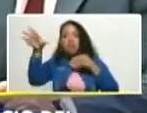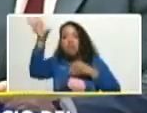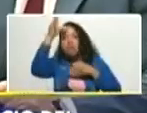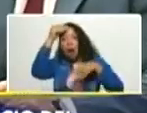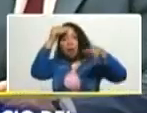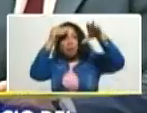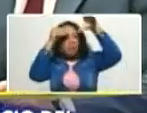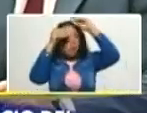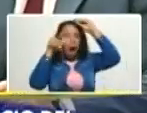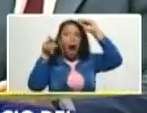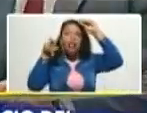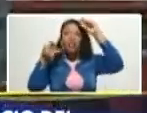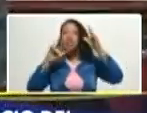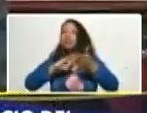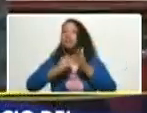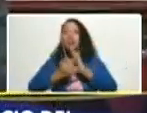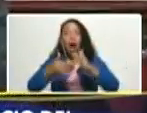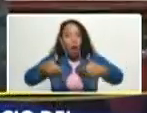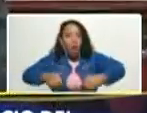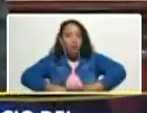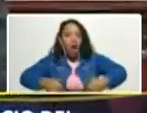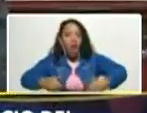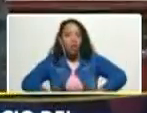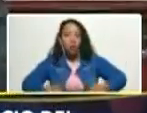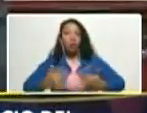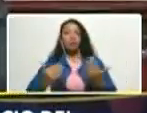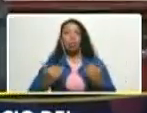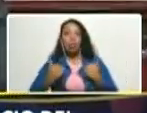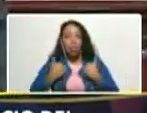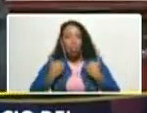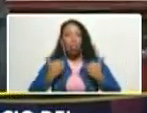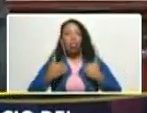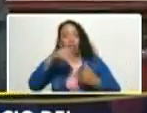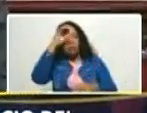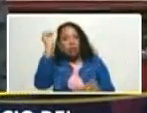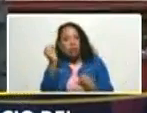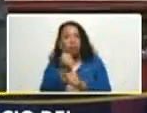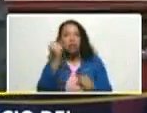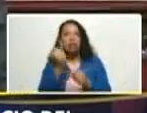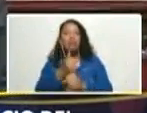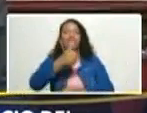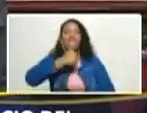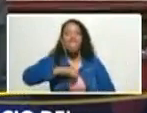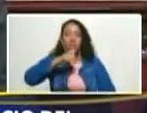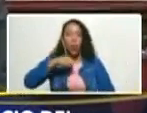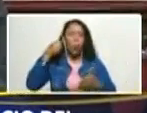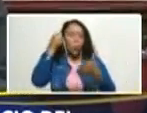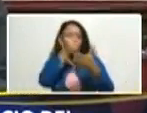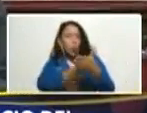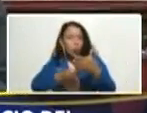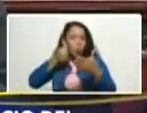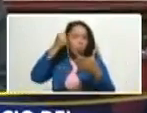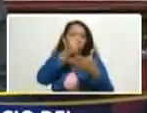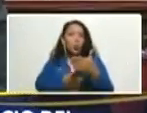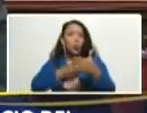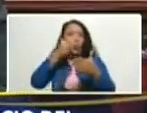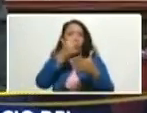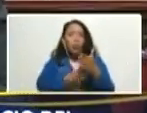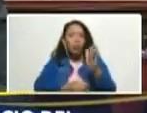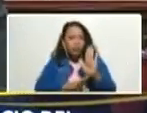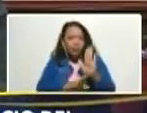del esfuerzo del sacrificio del trabajo de la resistencia de la lucha enconada